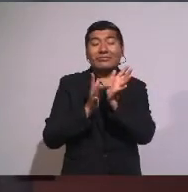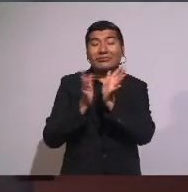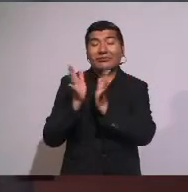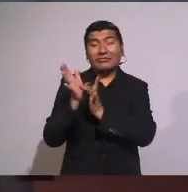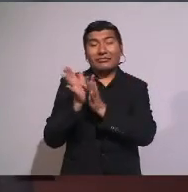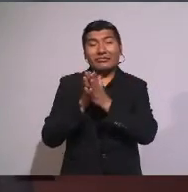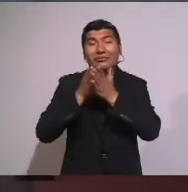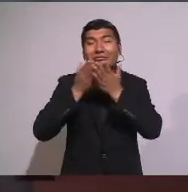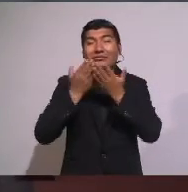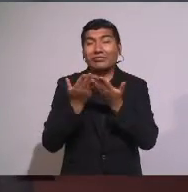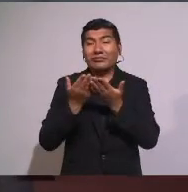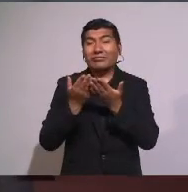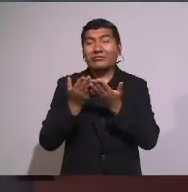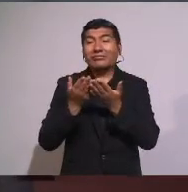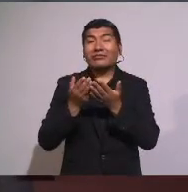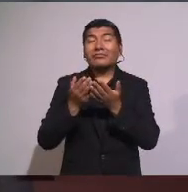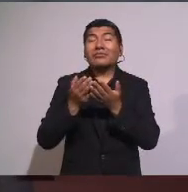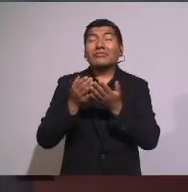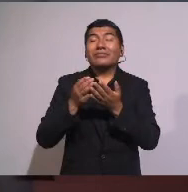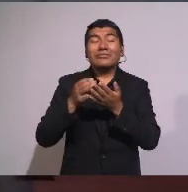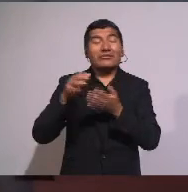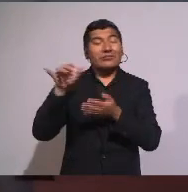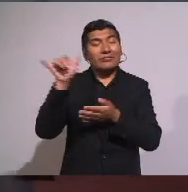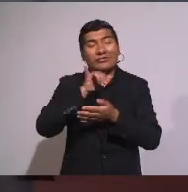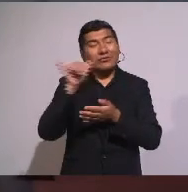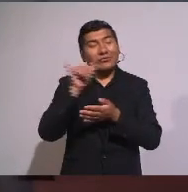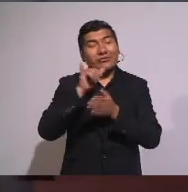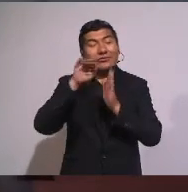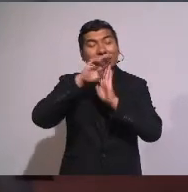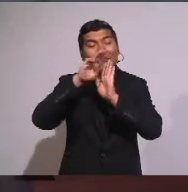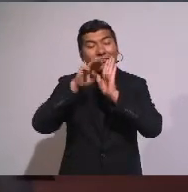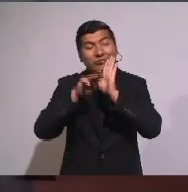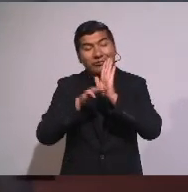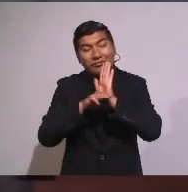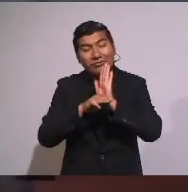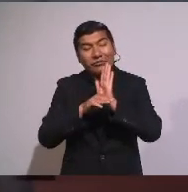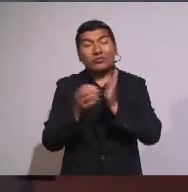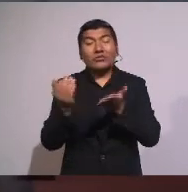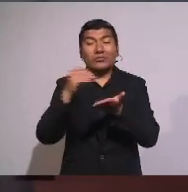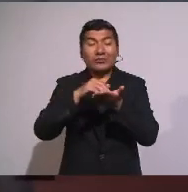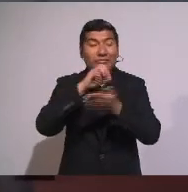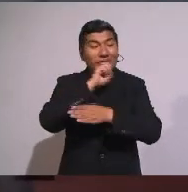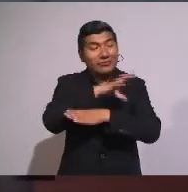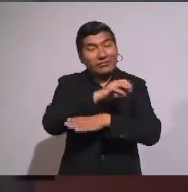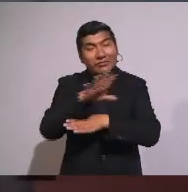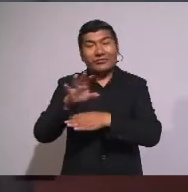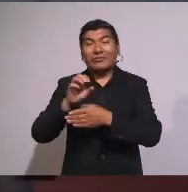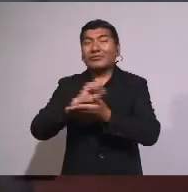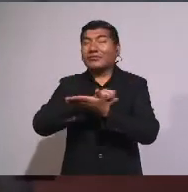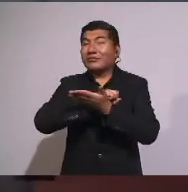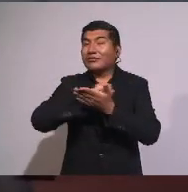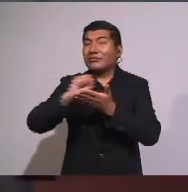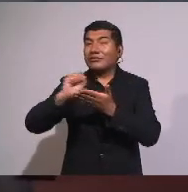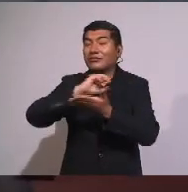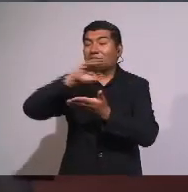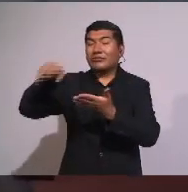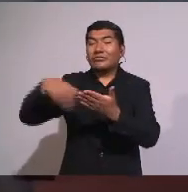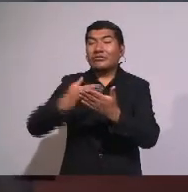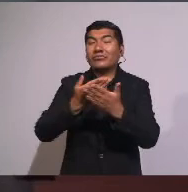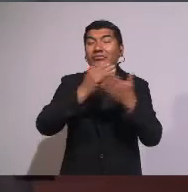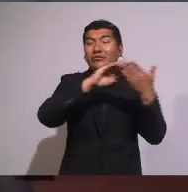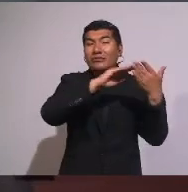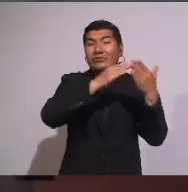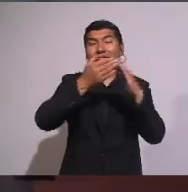Jesús repite este mismo mandato De ser santos A todo el pueblo